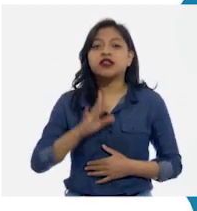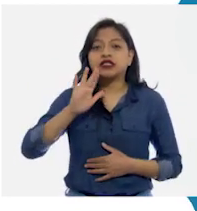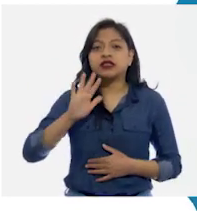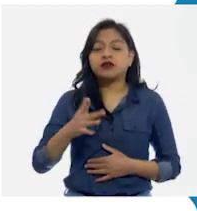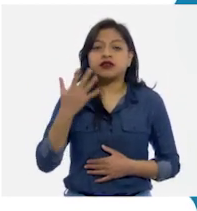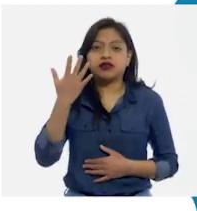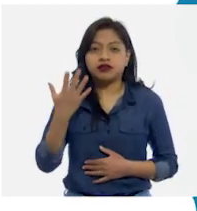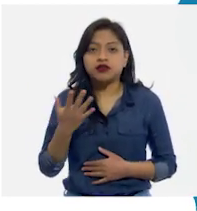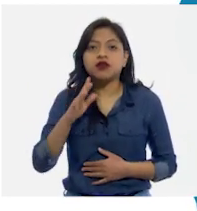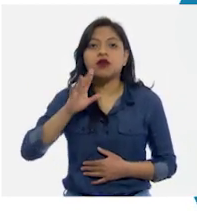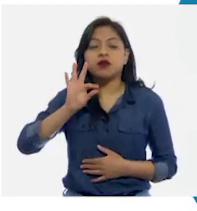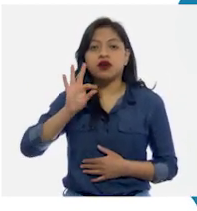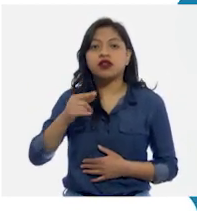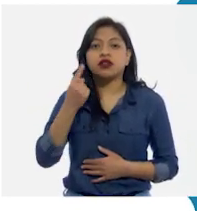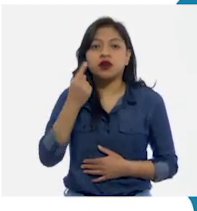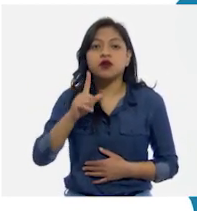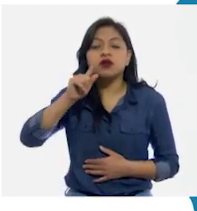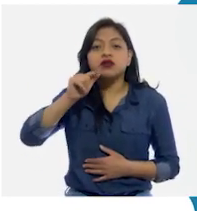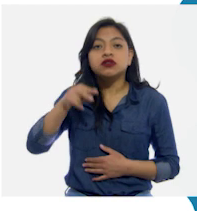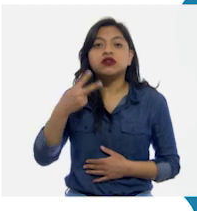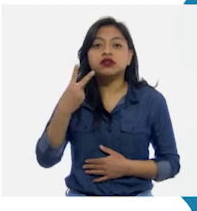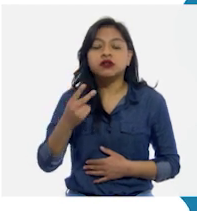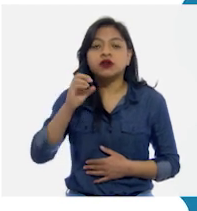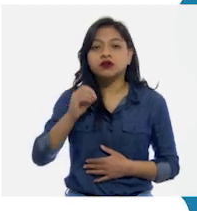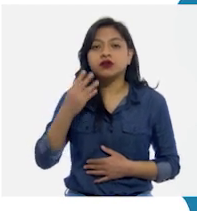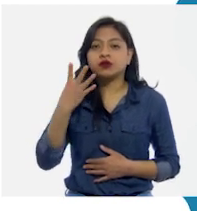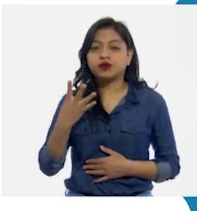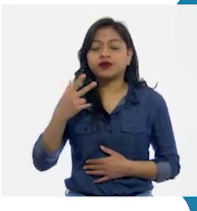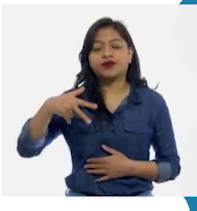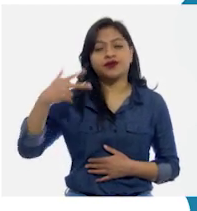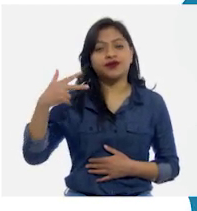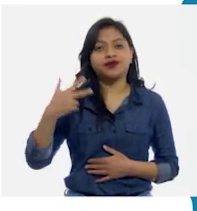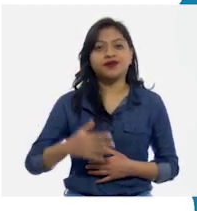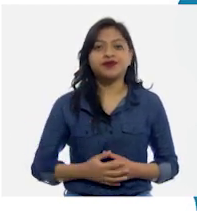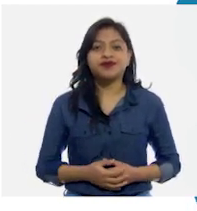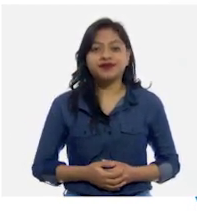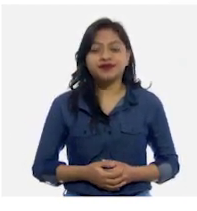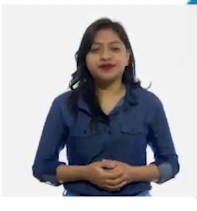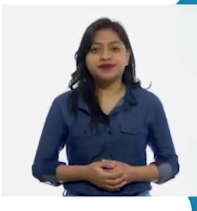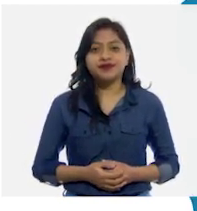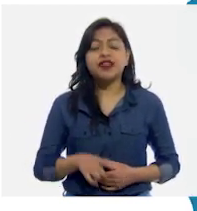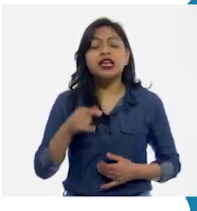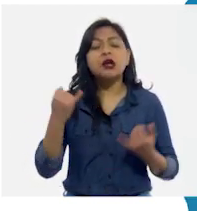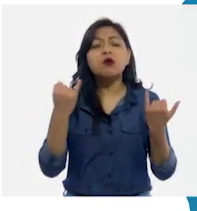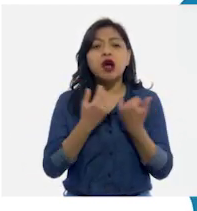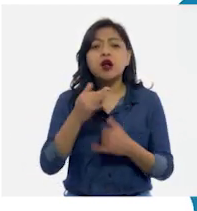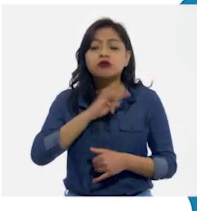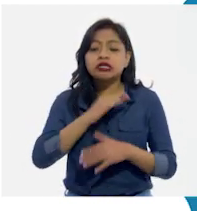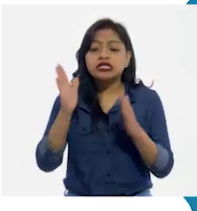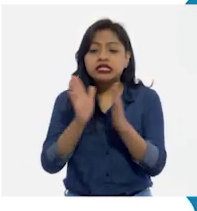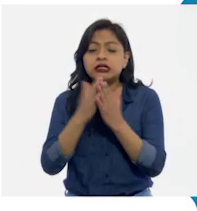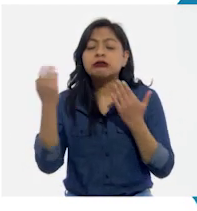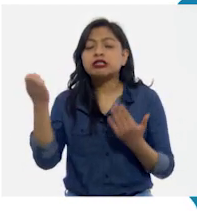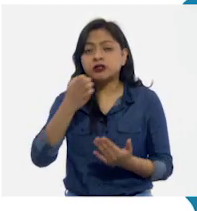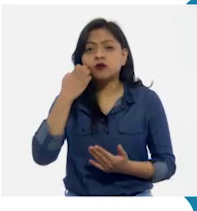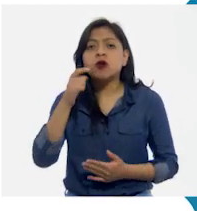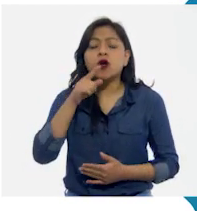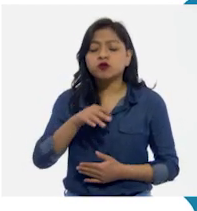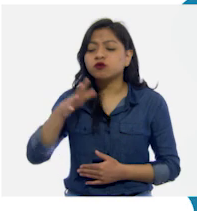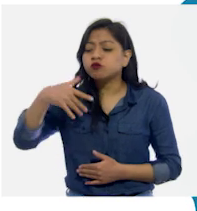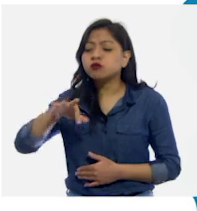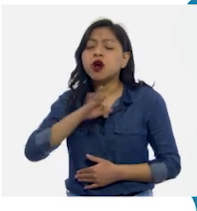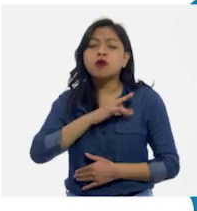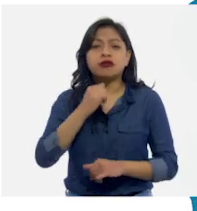5541-7204-13. También puedes encontrar los libros de texto en la